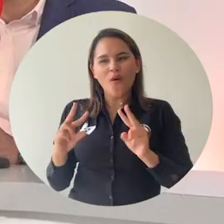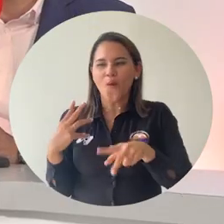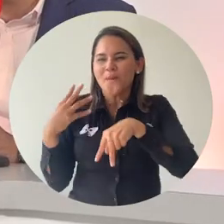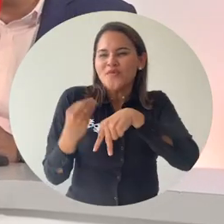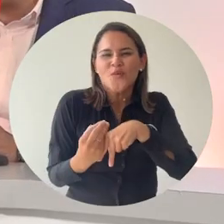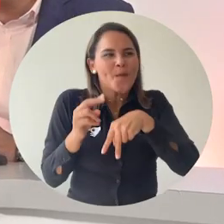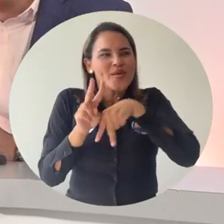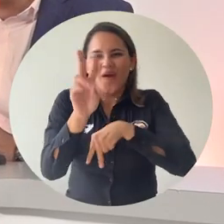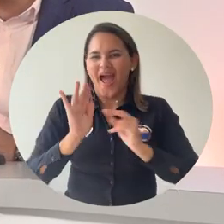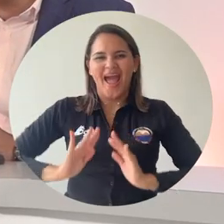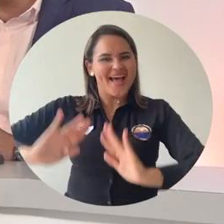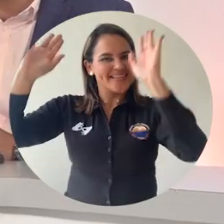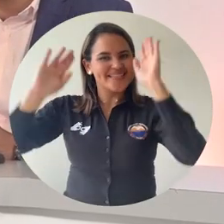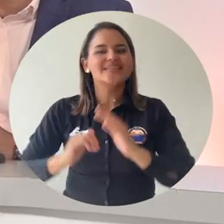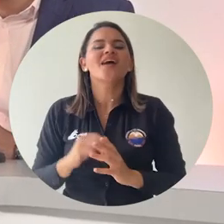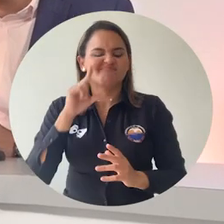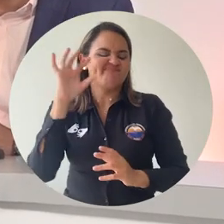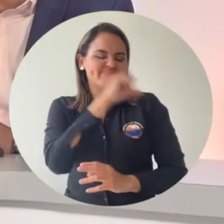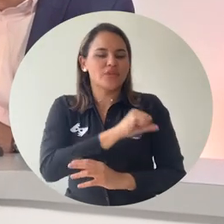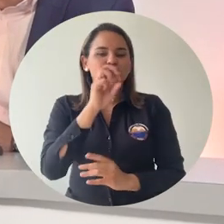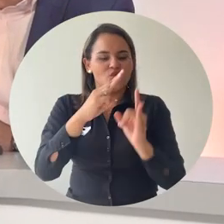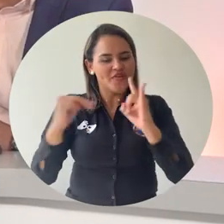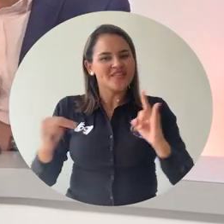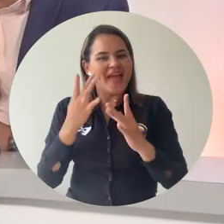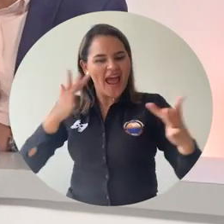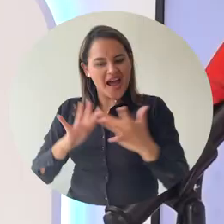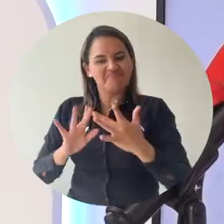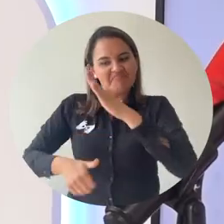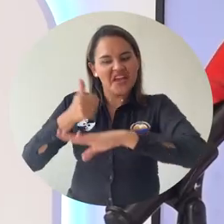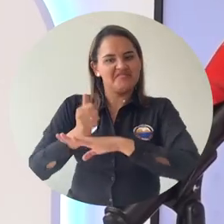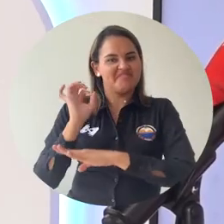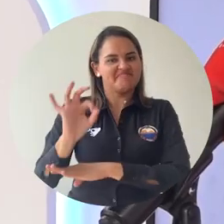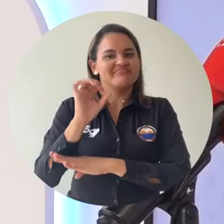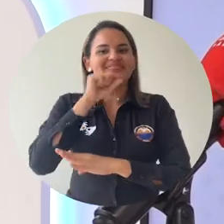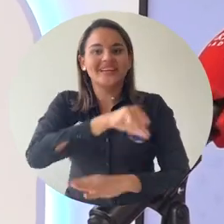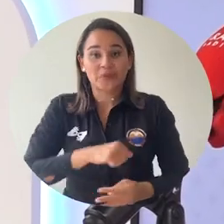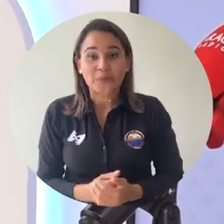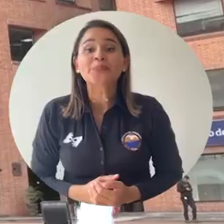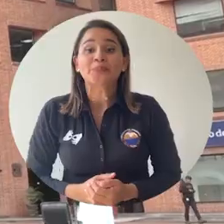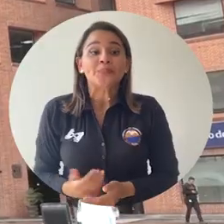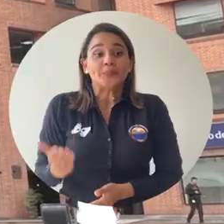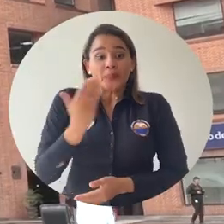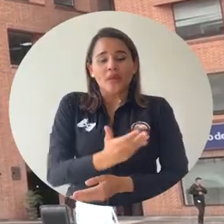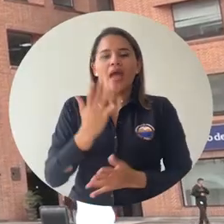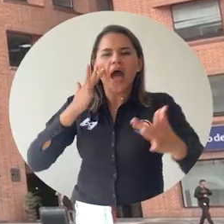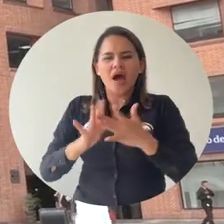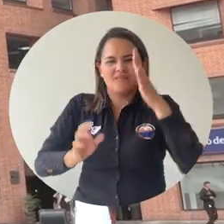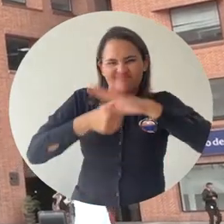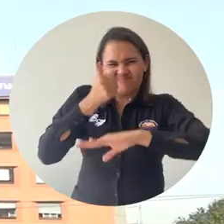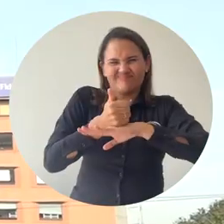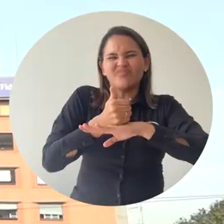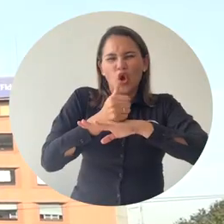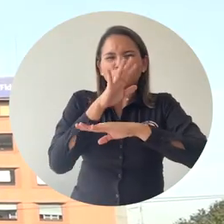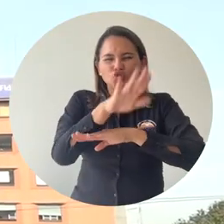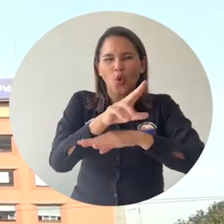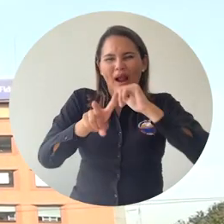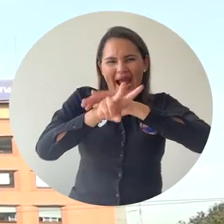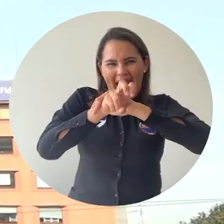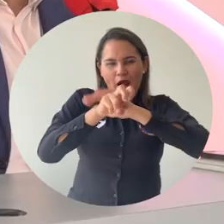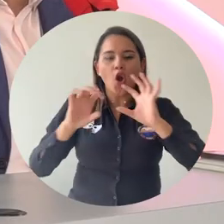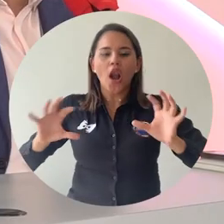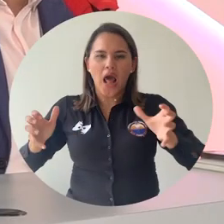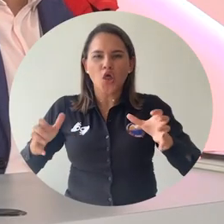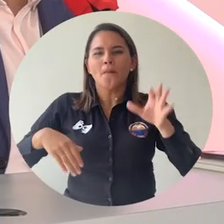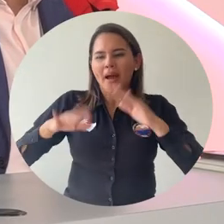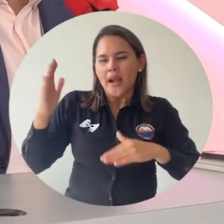realidad, más allá de la impresión que uno le causa, me parece que la universidad está en unas buenas manos. El periodista Alfonso Espina, director del Servicio Informativo de Caracol